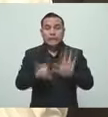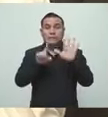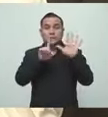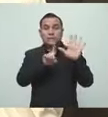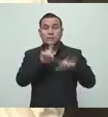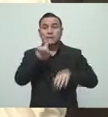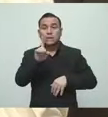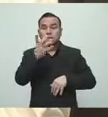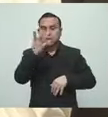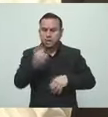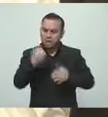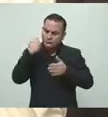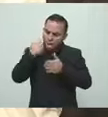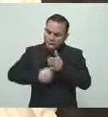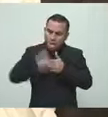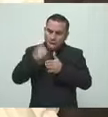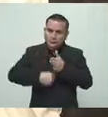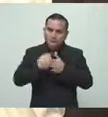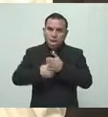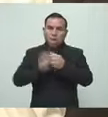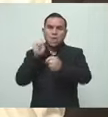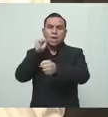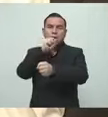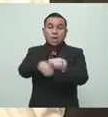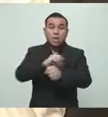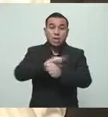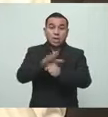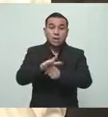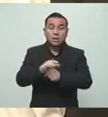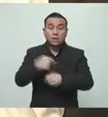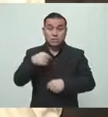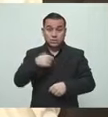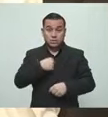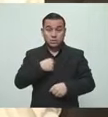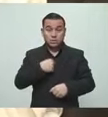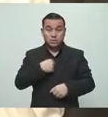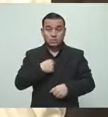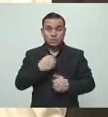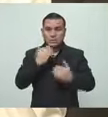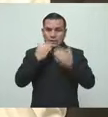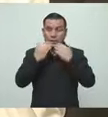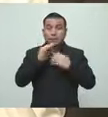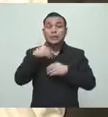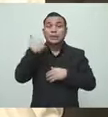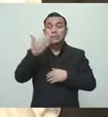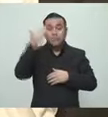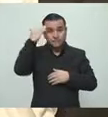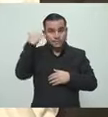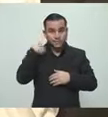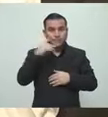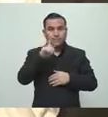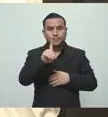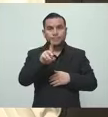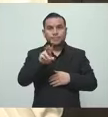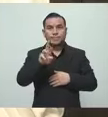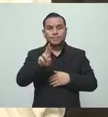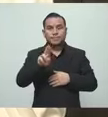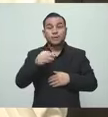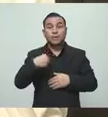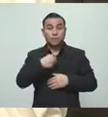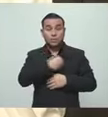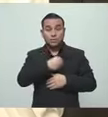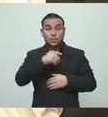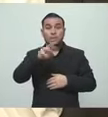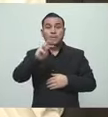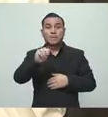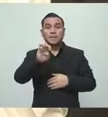mencionar la doctora Melara, ellos son el primer hospital incluso en cuanto a recuperaciones y en cuanto a tiempo